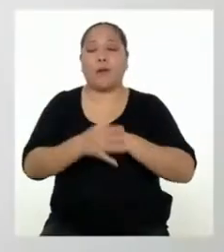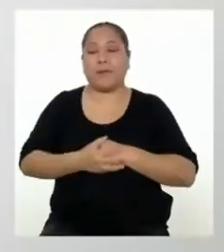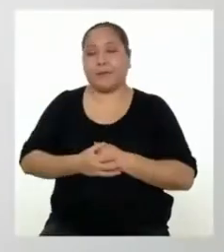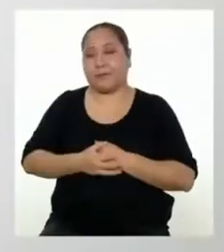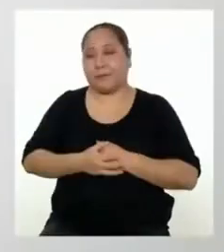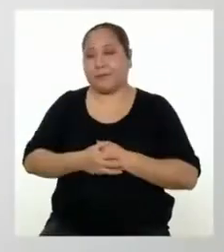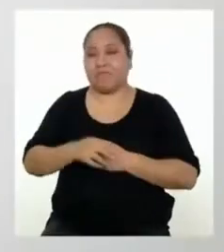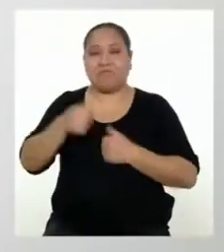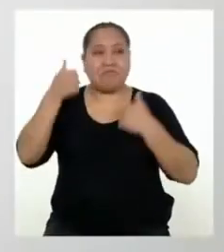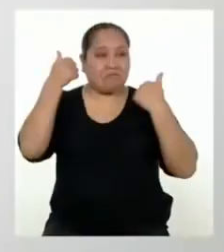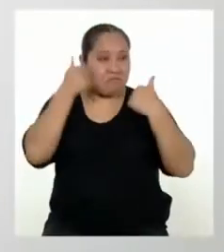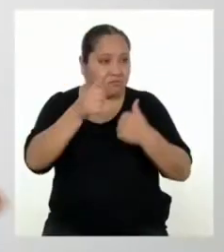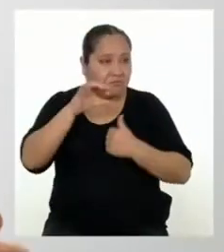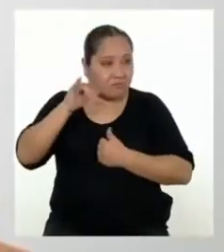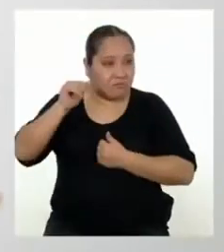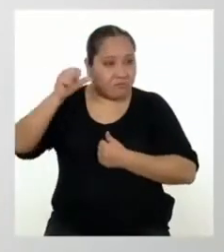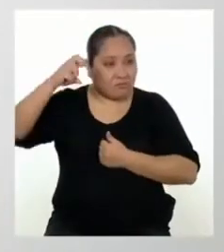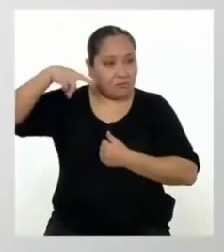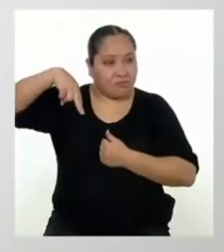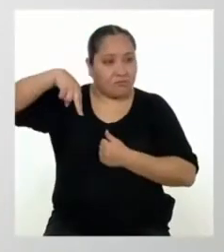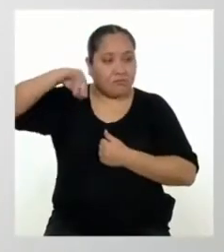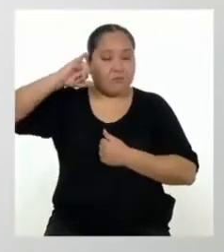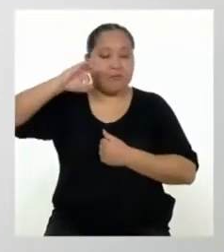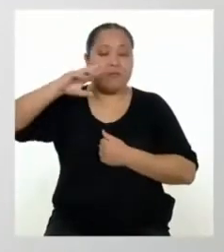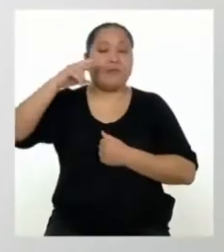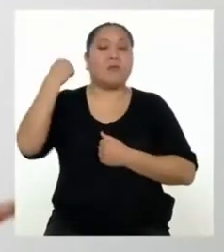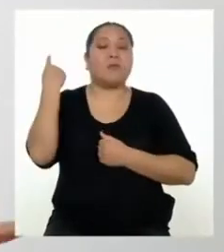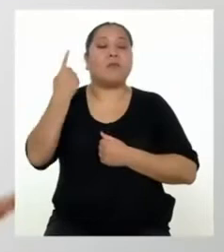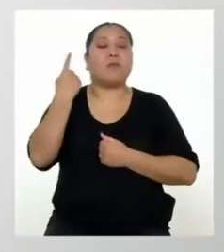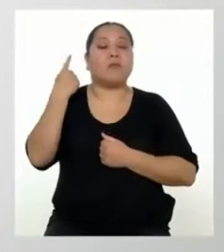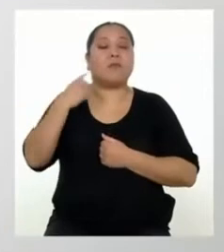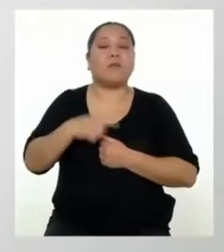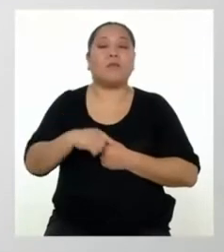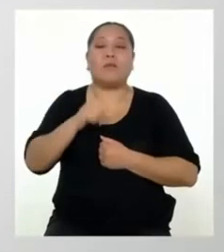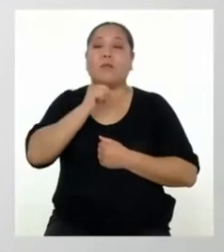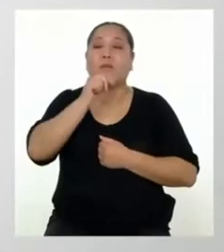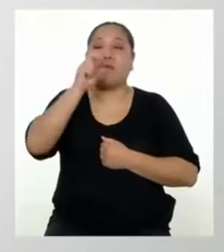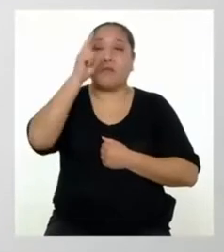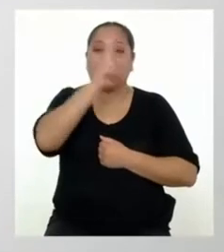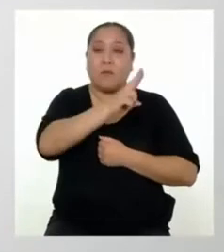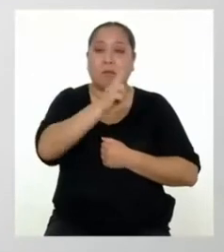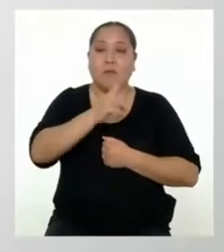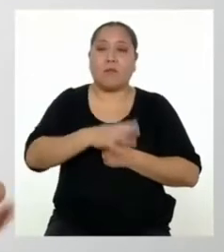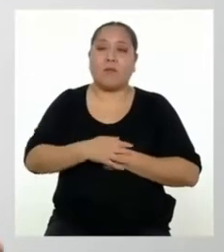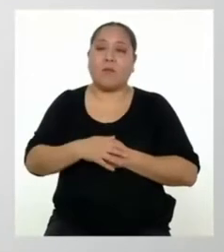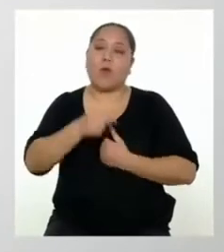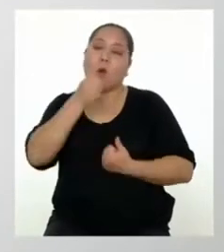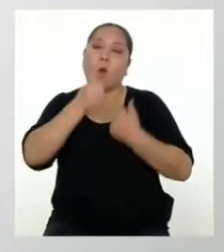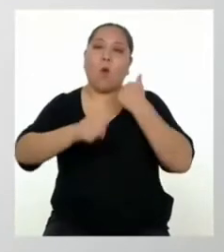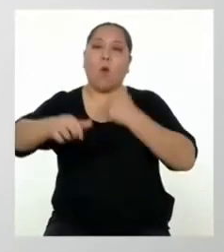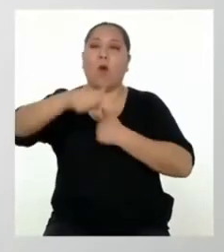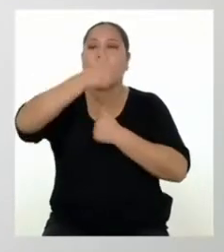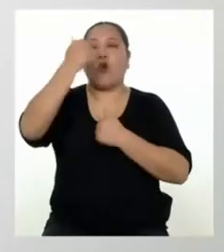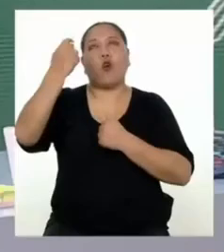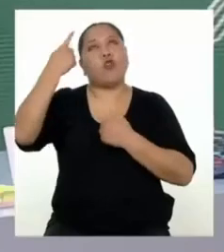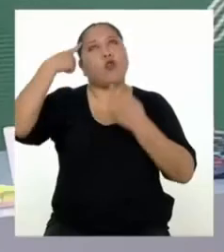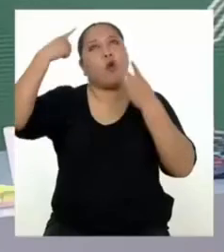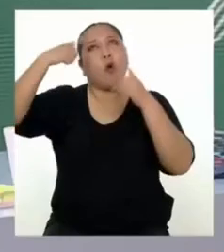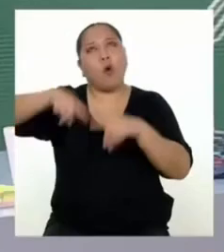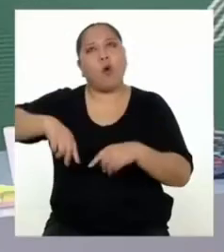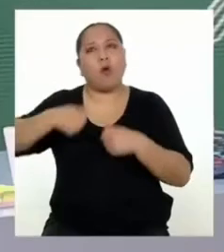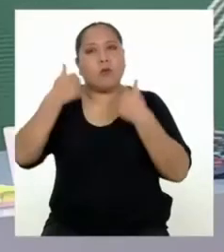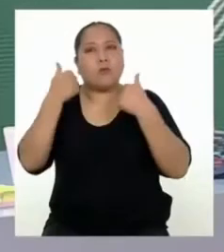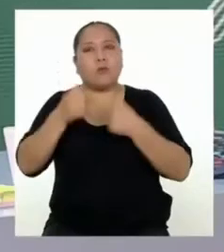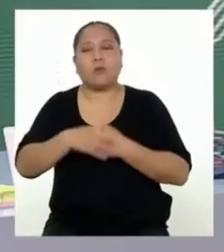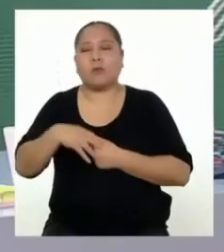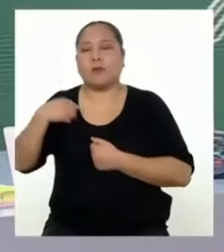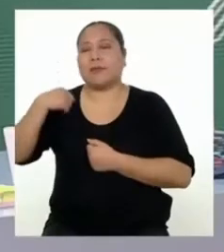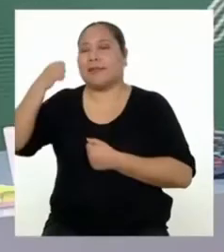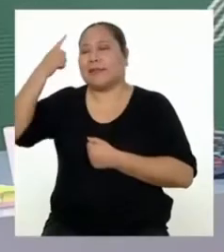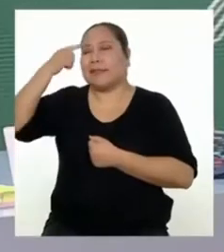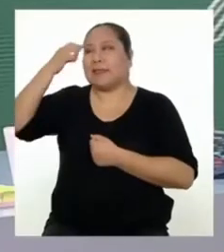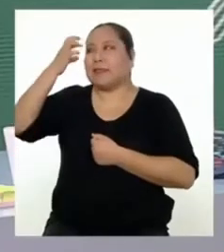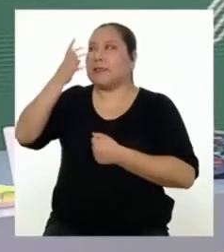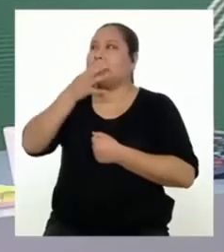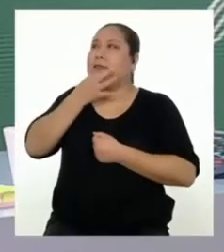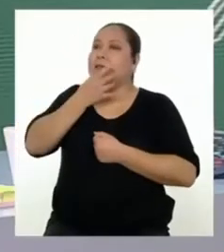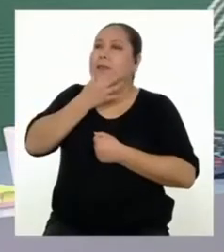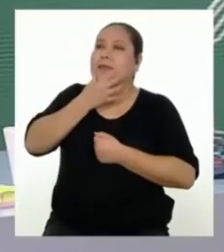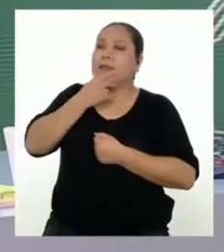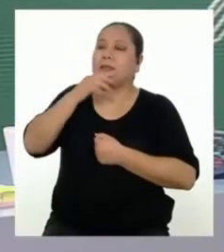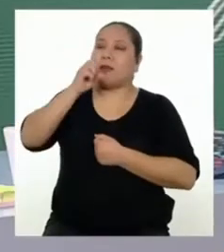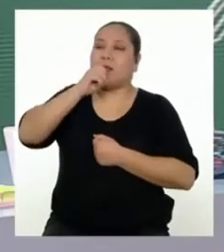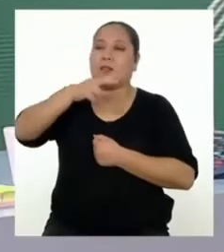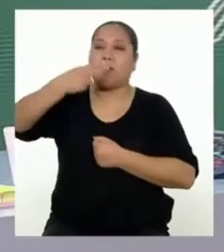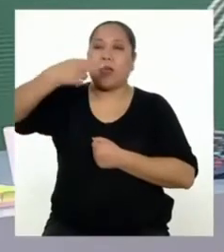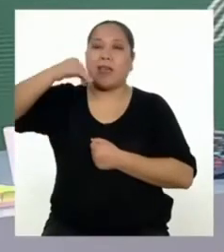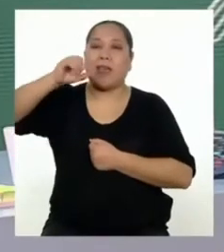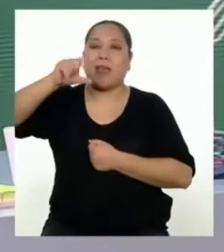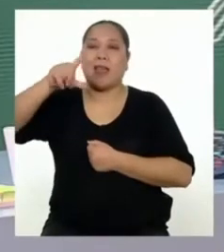Vamos bastante bien, Yanira. Ya solo nos quedan dos más. ¿Cuál otro podría ser un buen acuerdo? Estaba pensando en lo